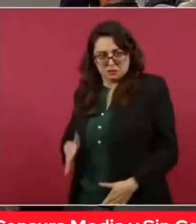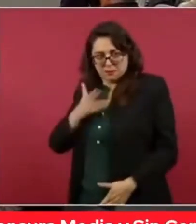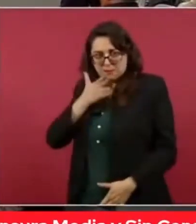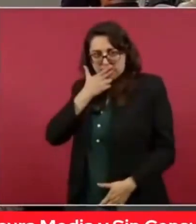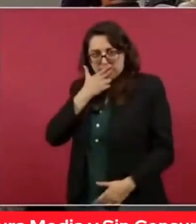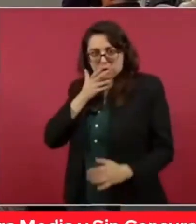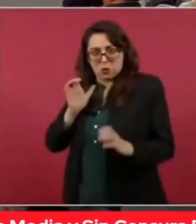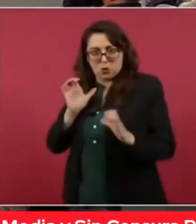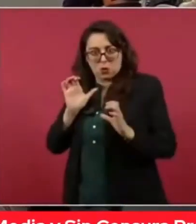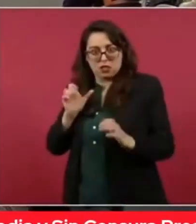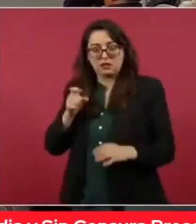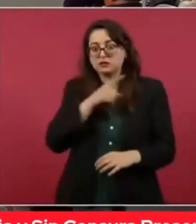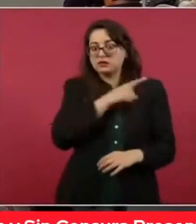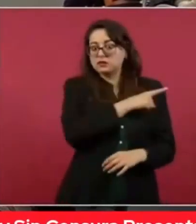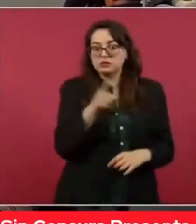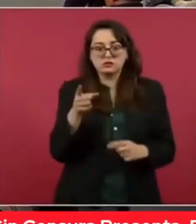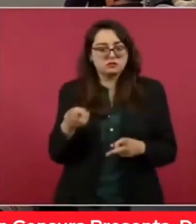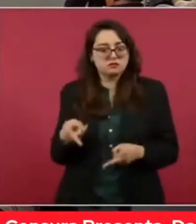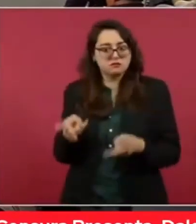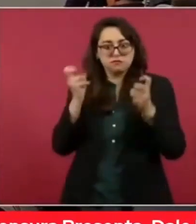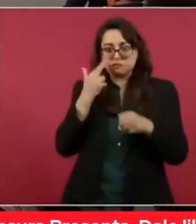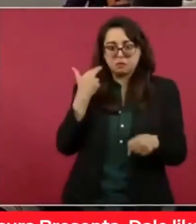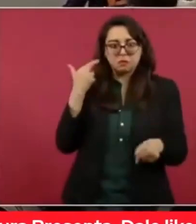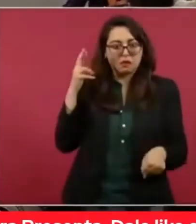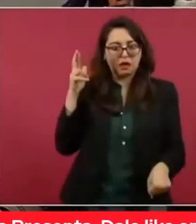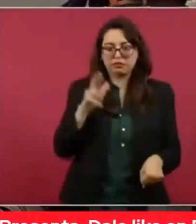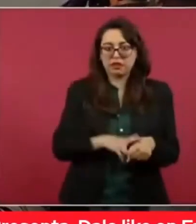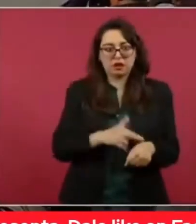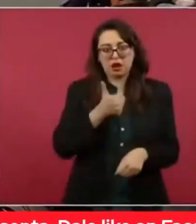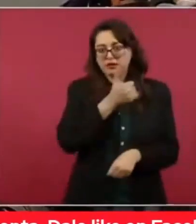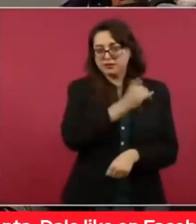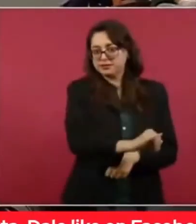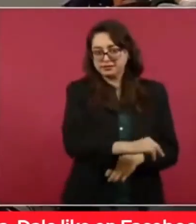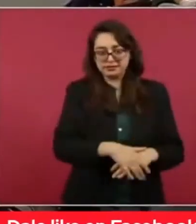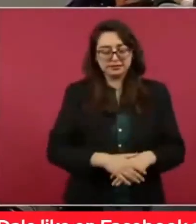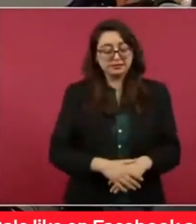Están muy mal acostumbrados, pero aquí está.